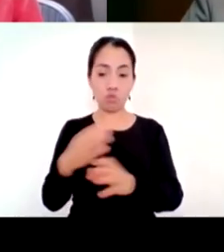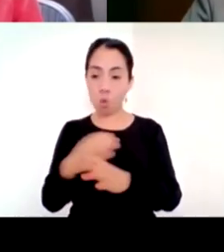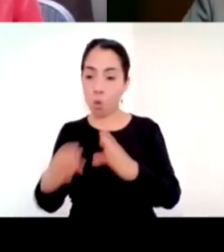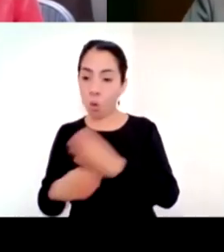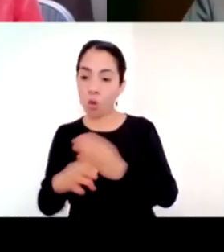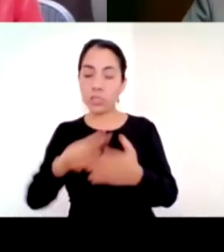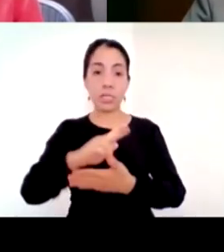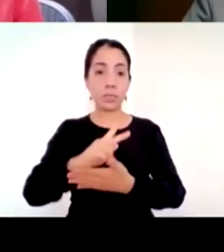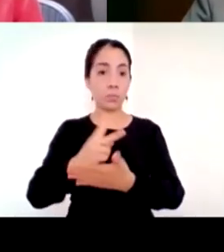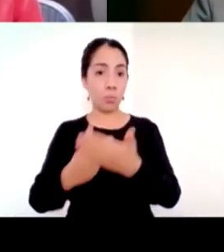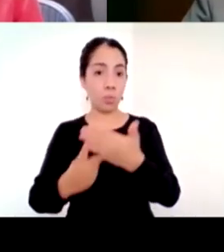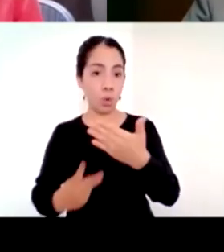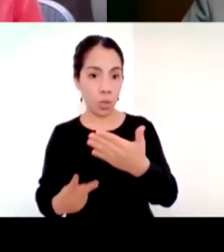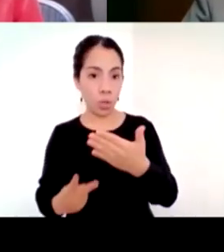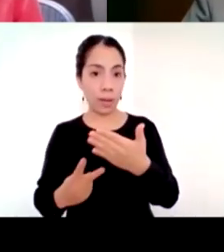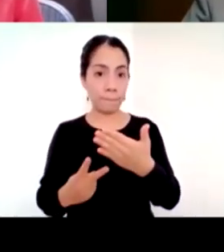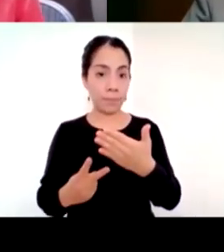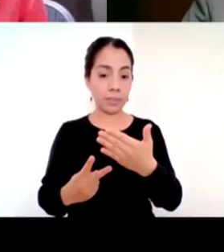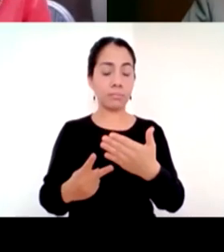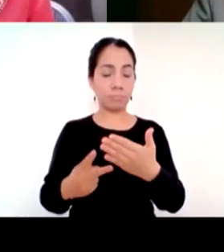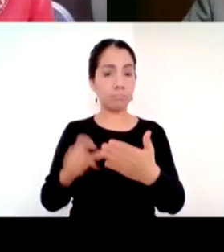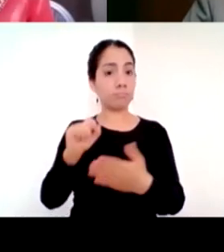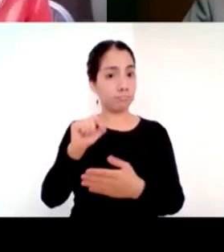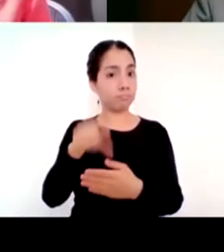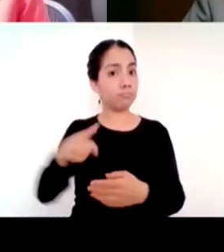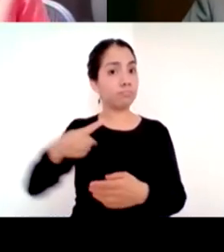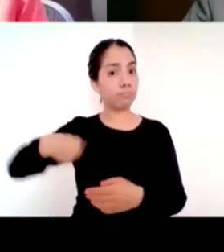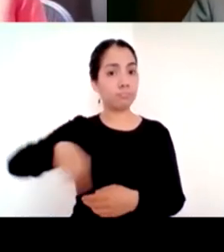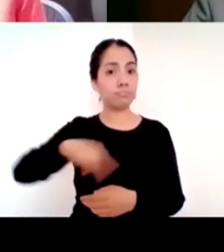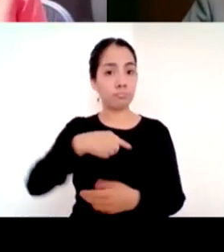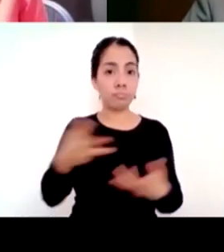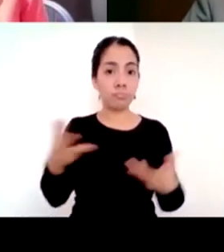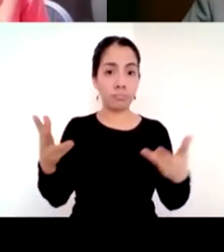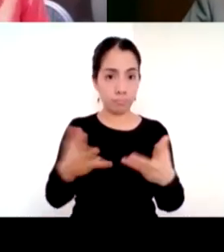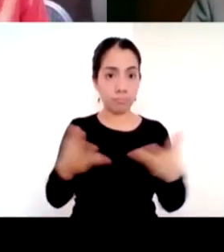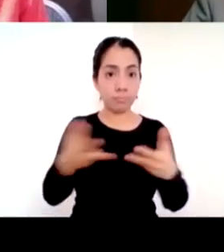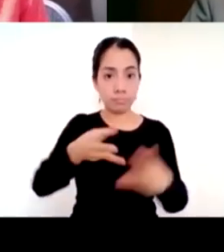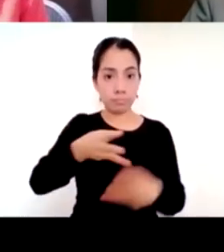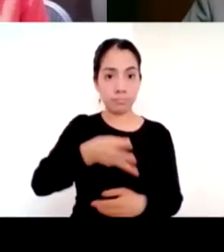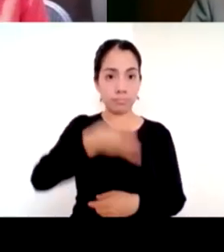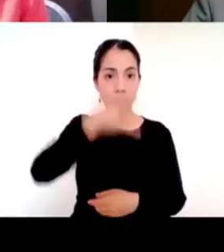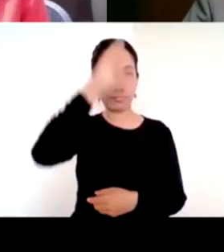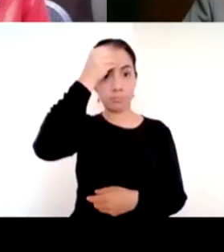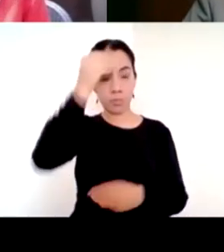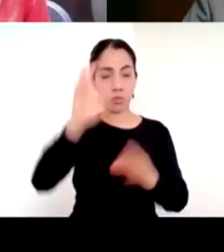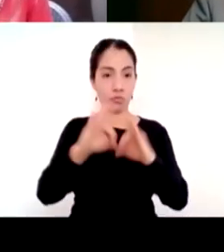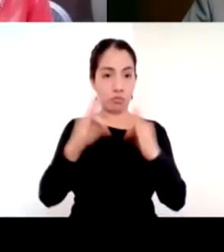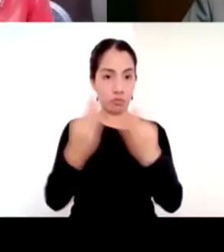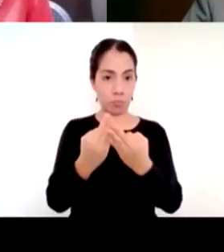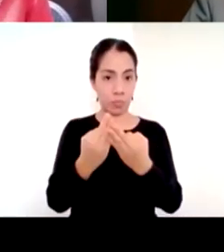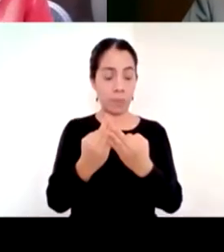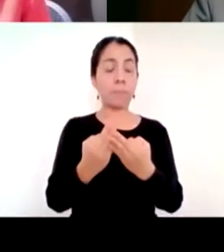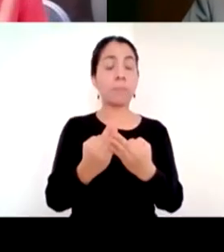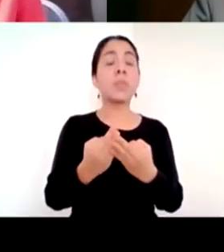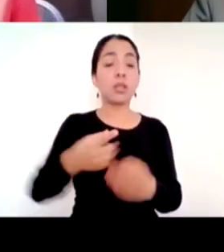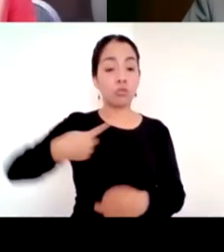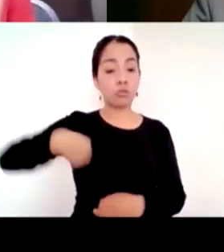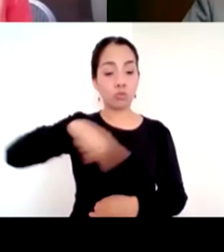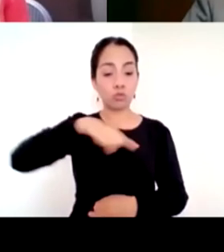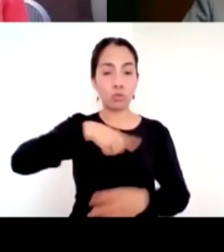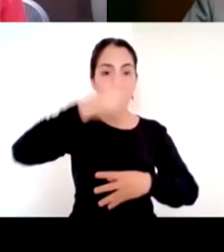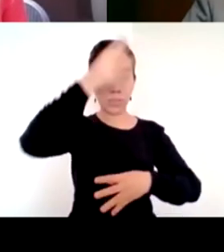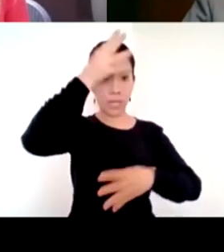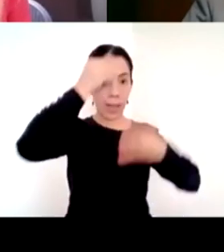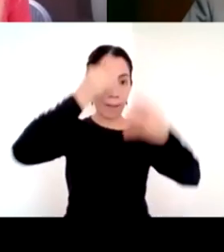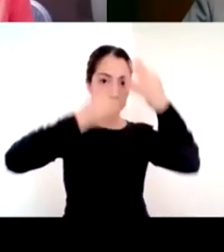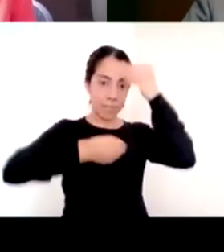avanzar en dos cosas muy importantes que sin duda se valorarán mucho en el futuro. Uno es el autoaprendizaje y el